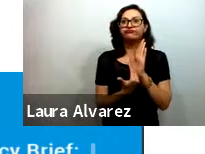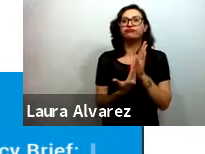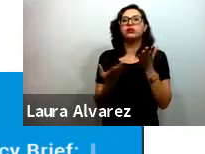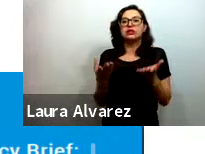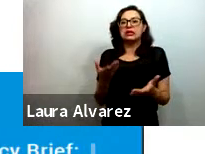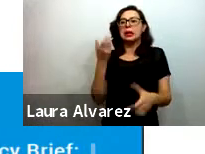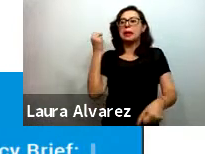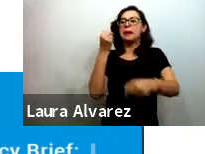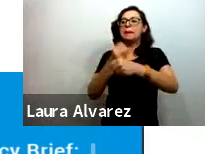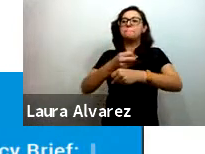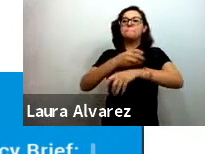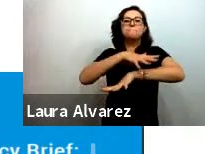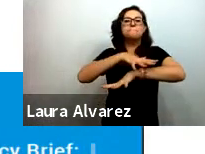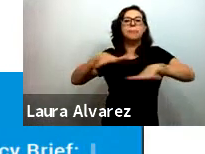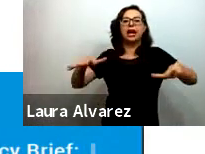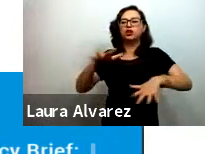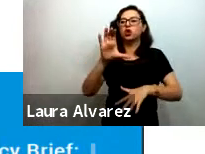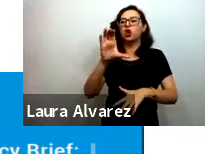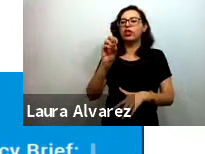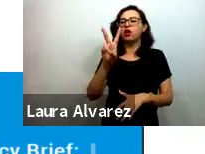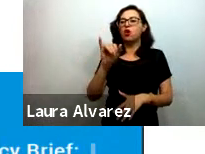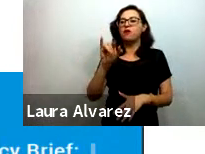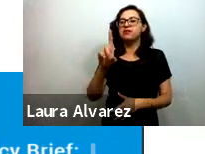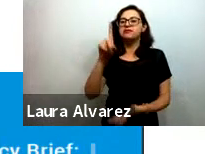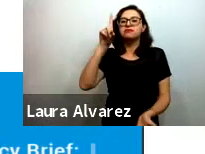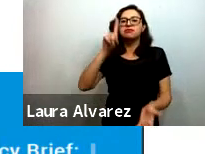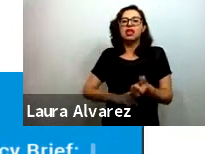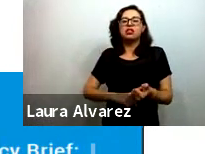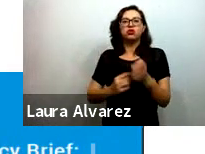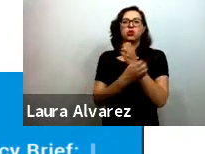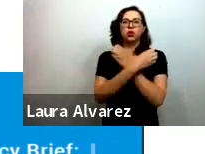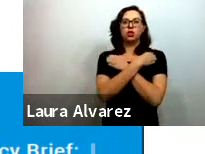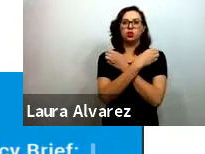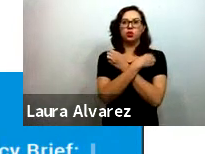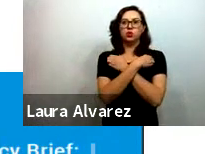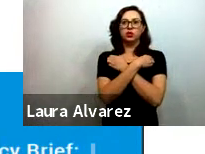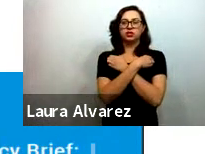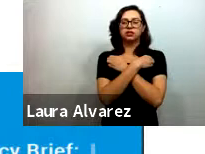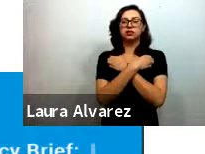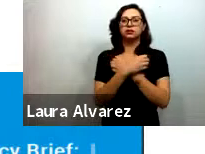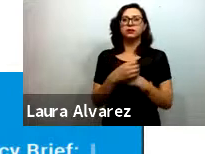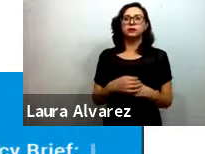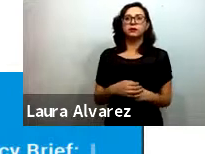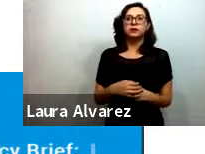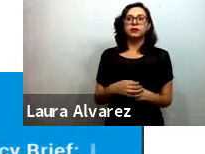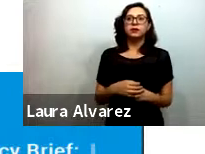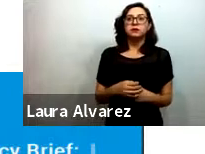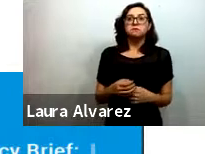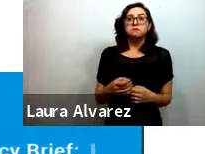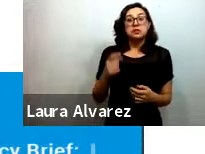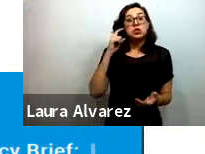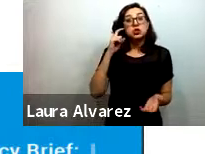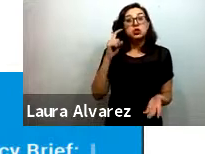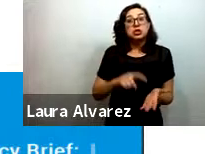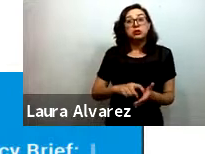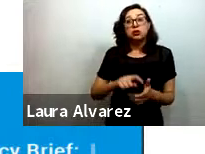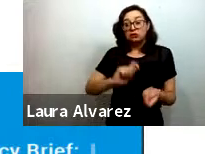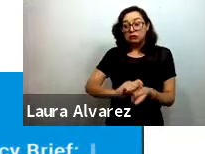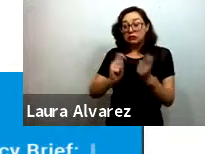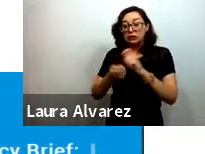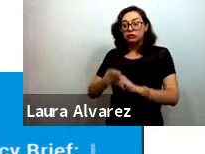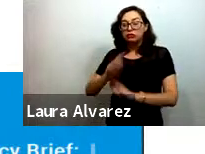en educación, y aún no creo que esté disponible en español, pero apenas